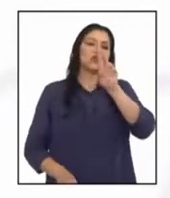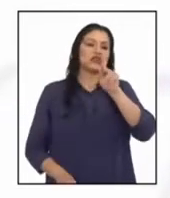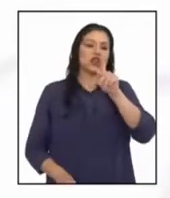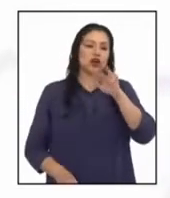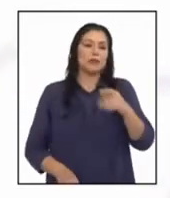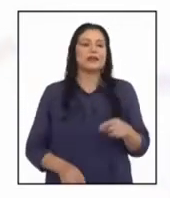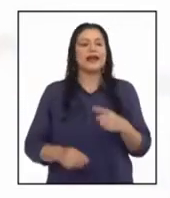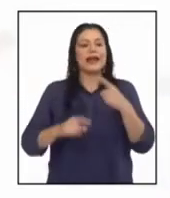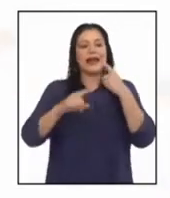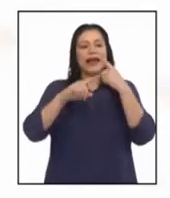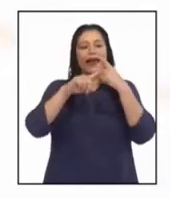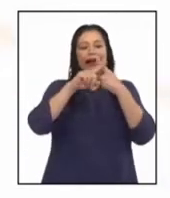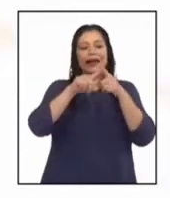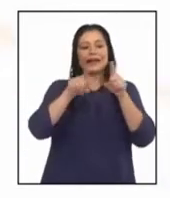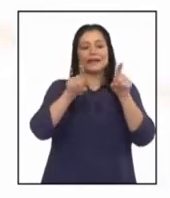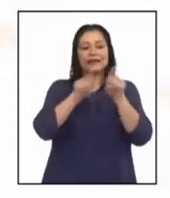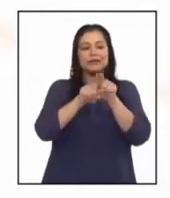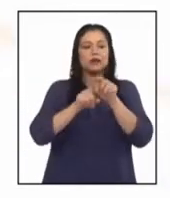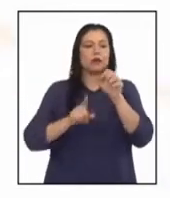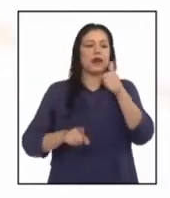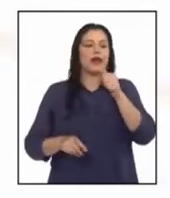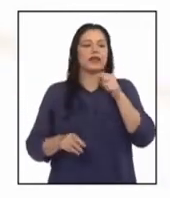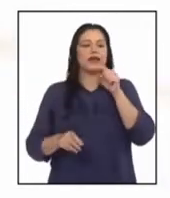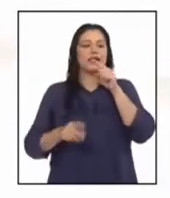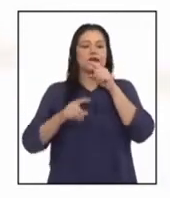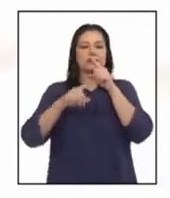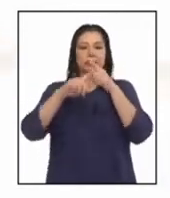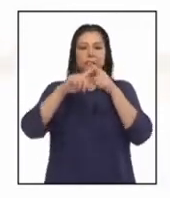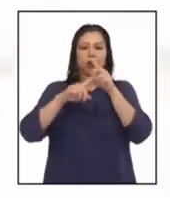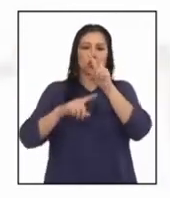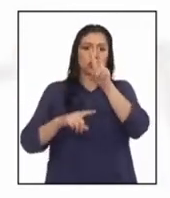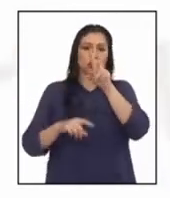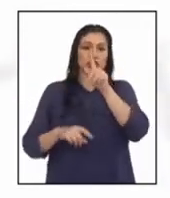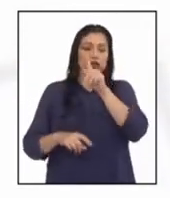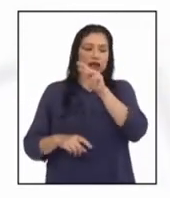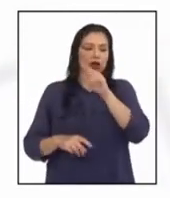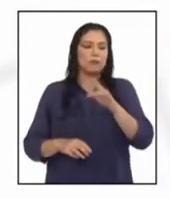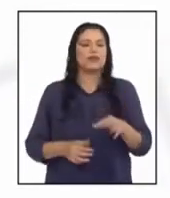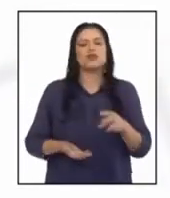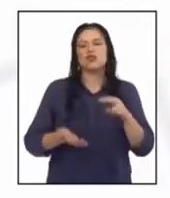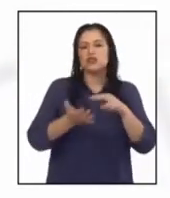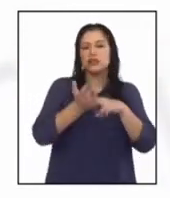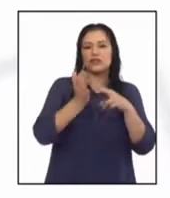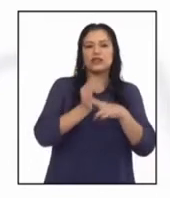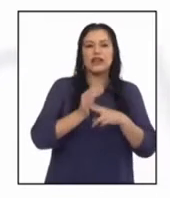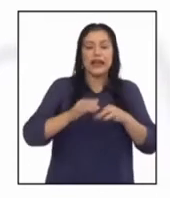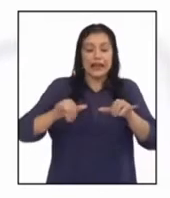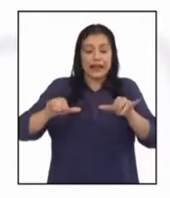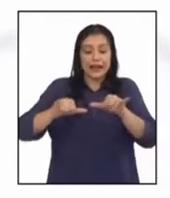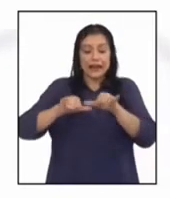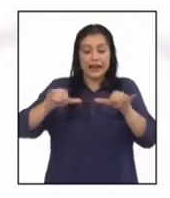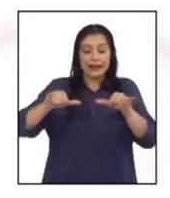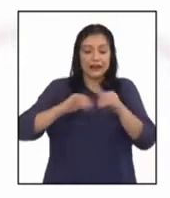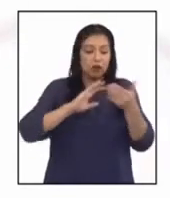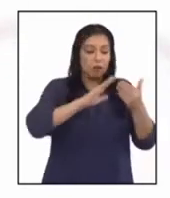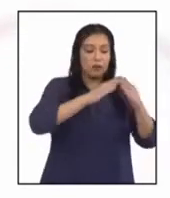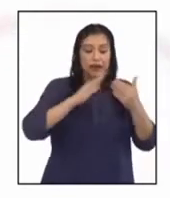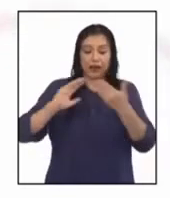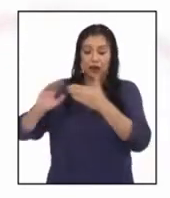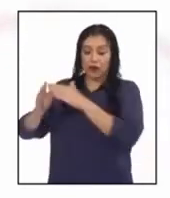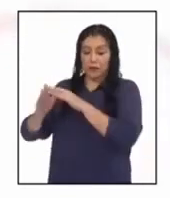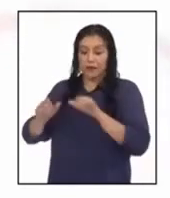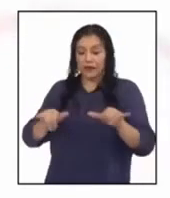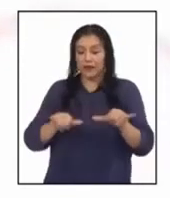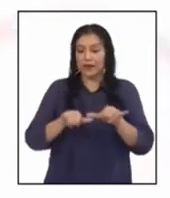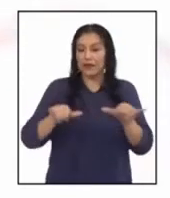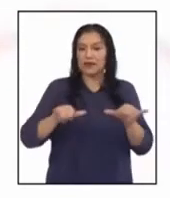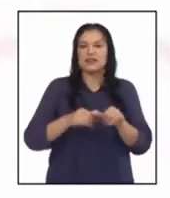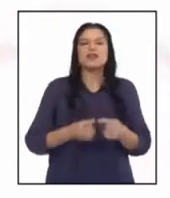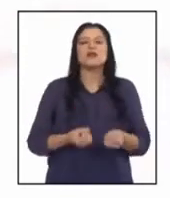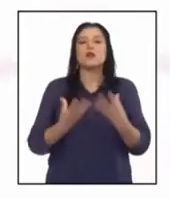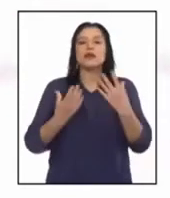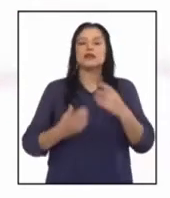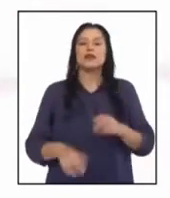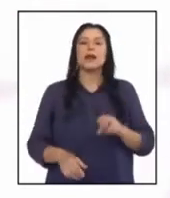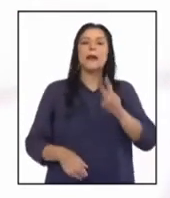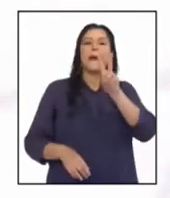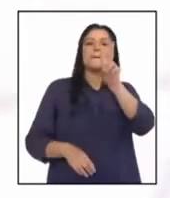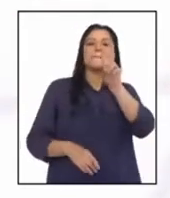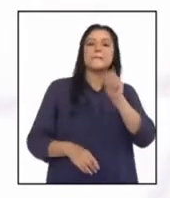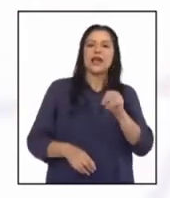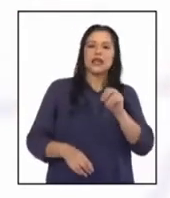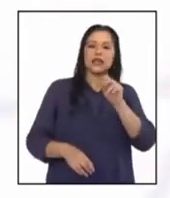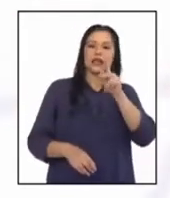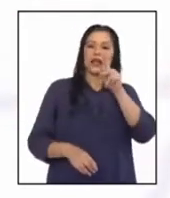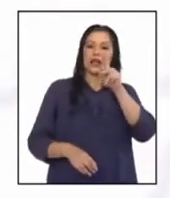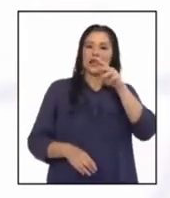X es igual a 10 multiplicado por 2 kilómetros. Eso quiere decir que la distancia que separa a la comunidad de Huangalá de la ciudad de Suyana es de